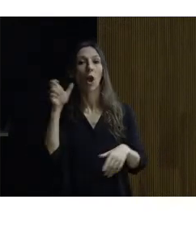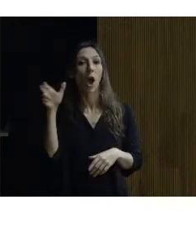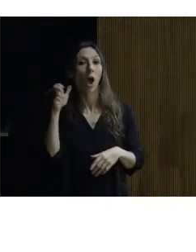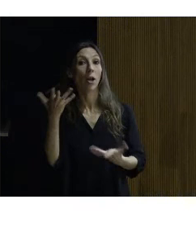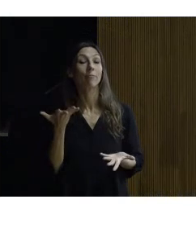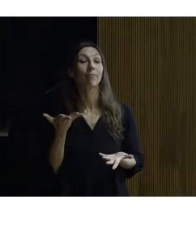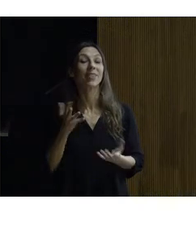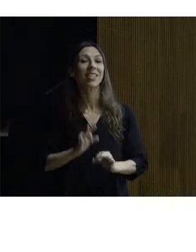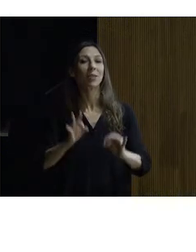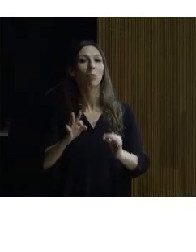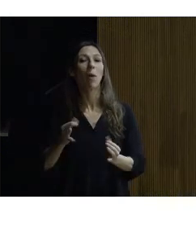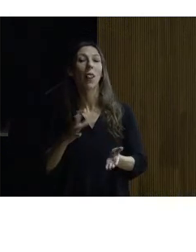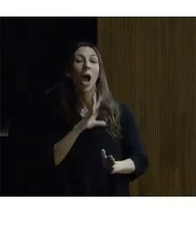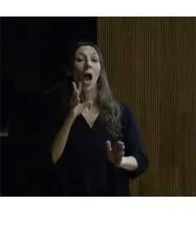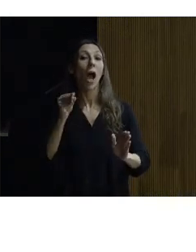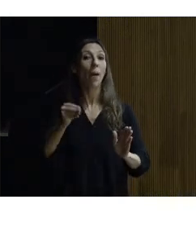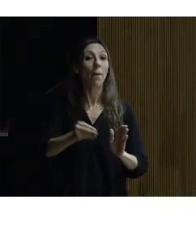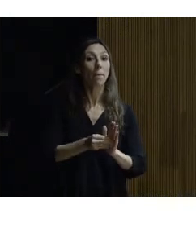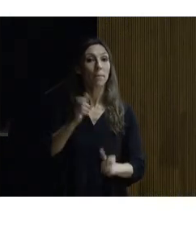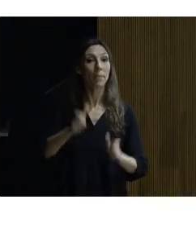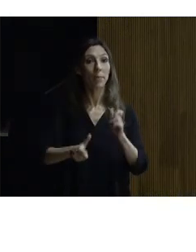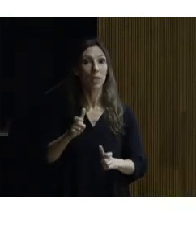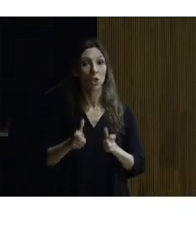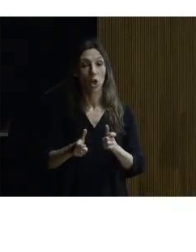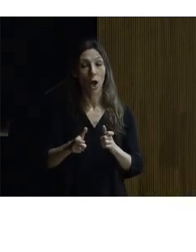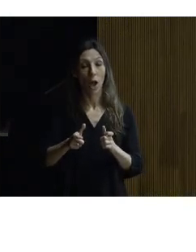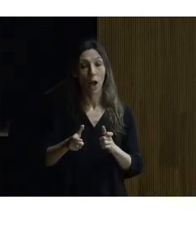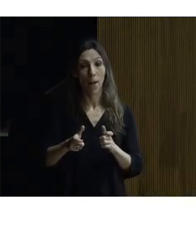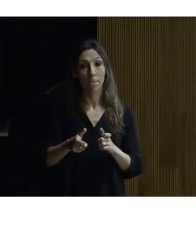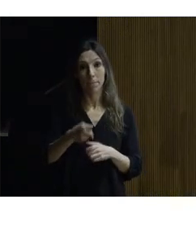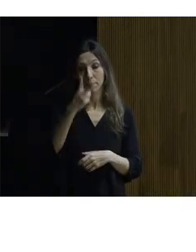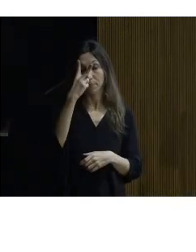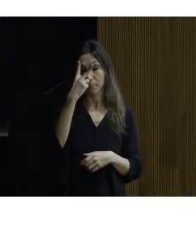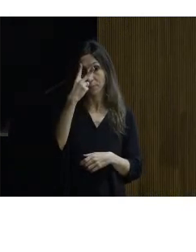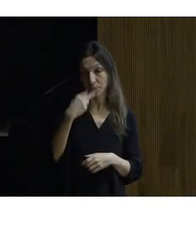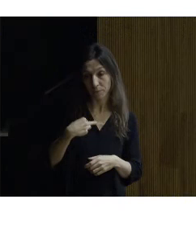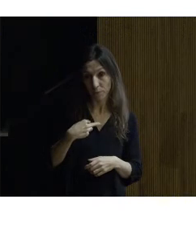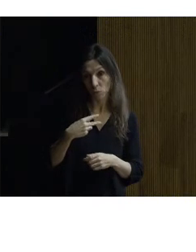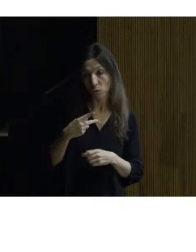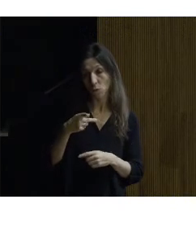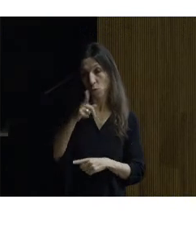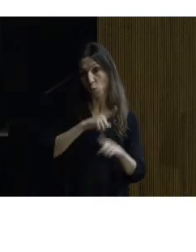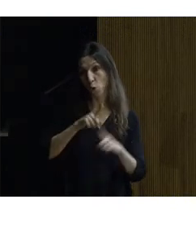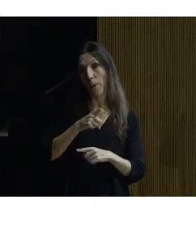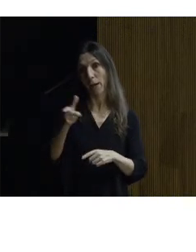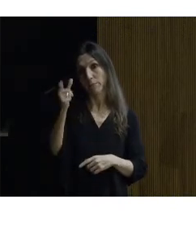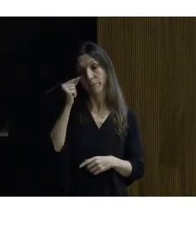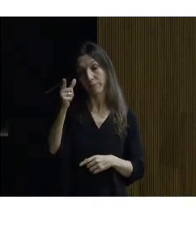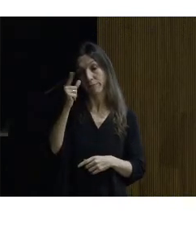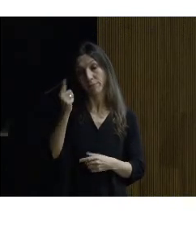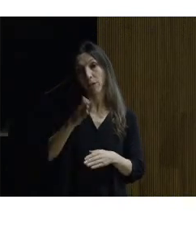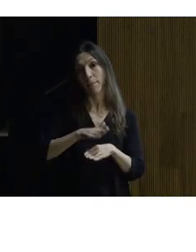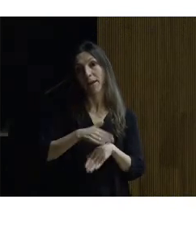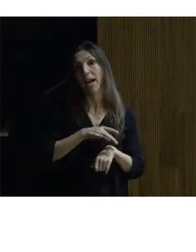personas con discapacidad visual aunque veremos que nos sirve también para guiar a cualquier tipo de